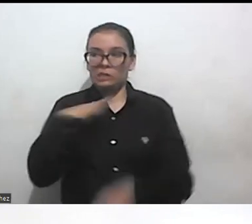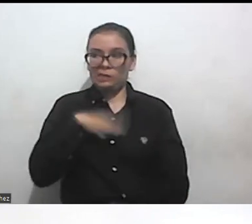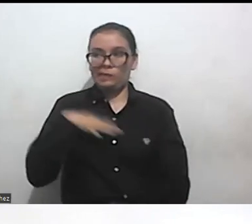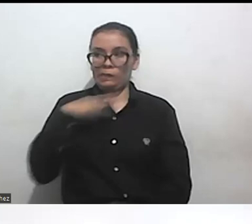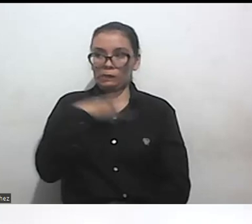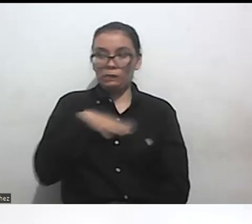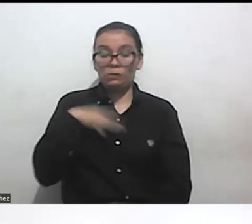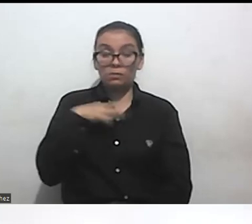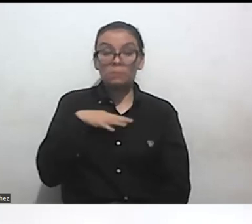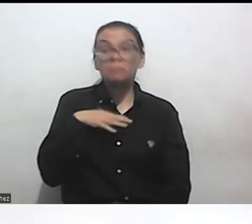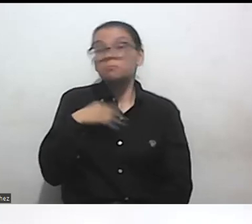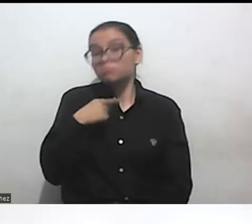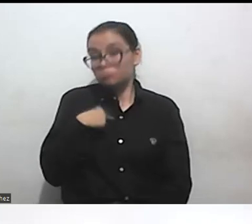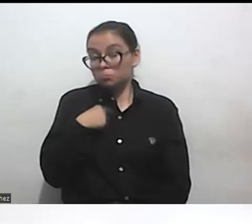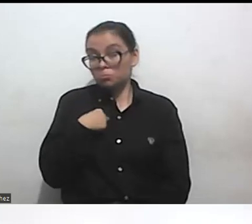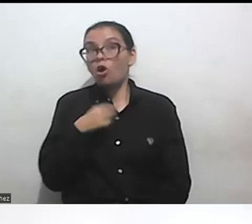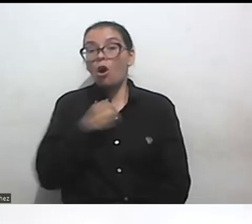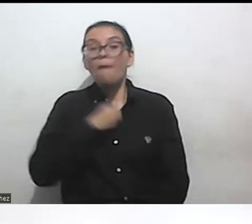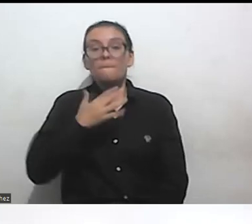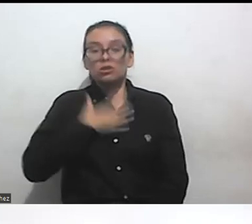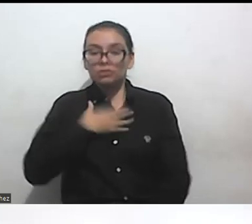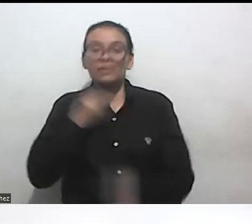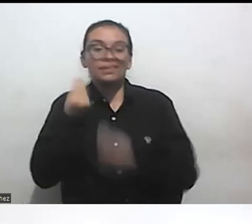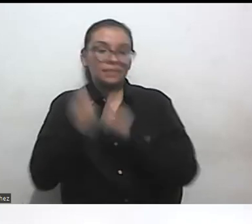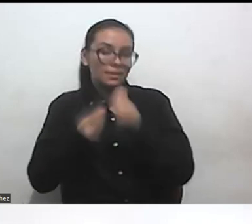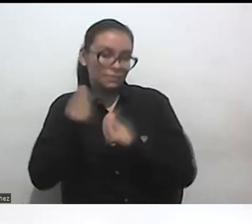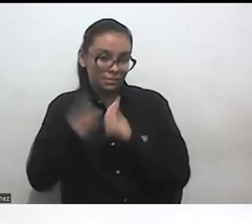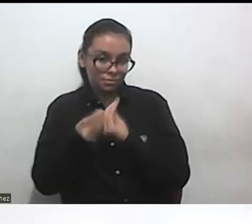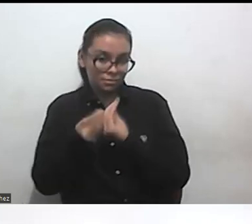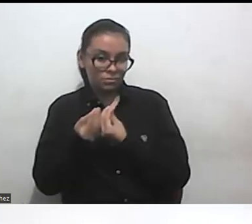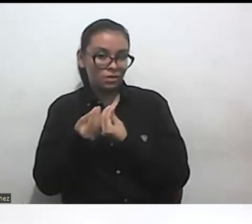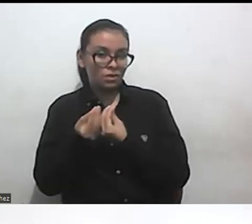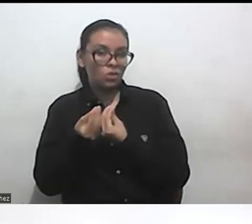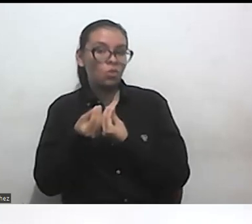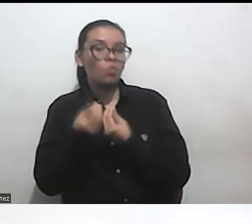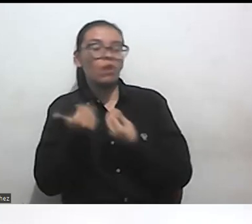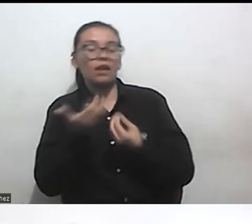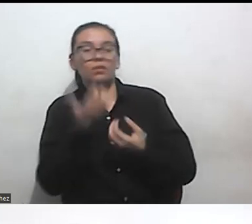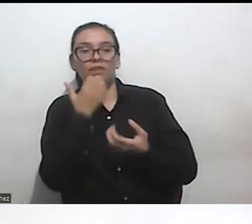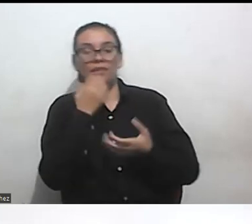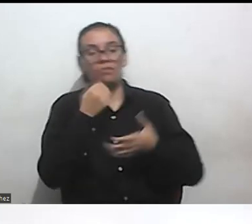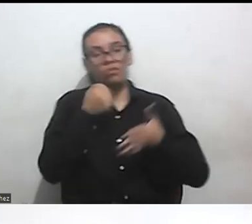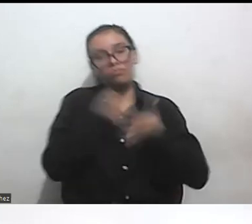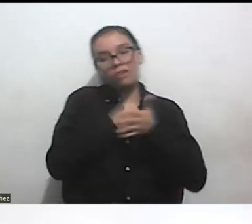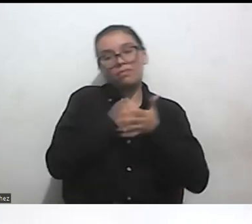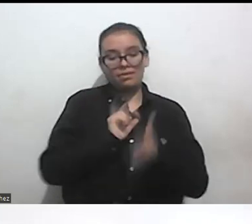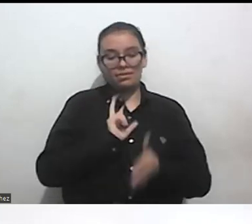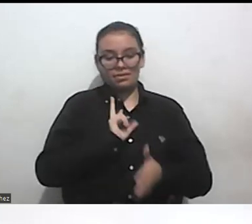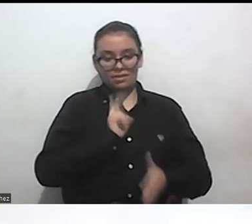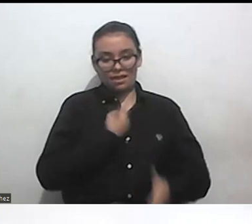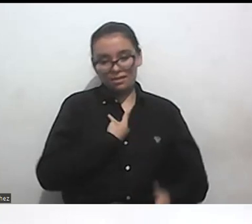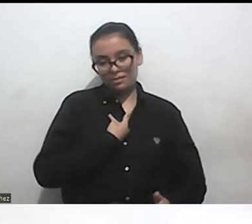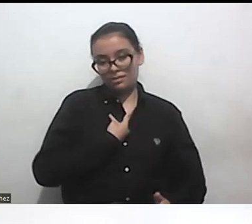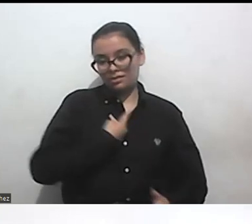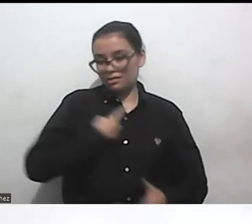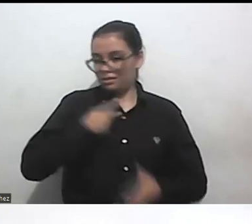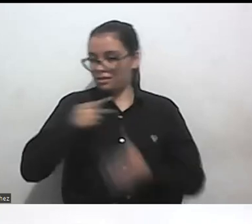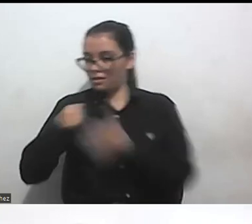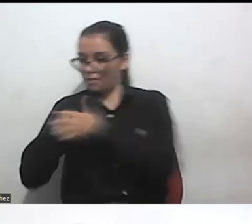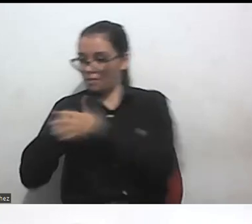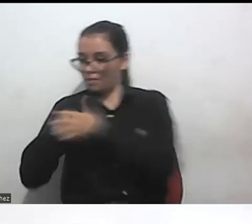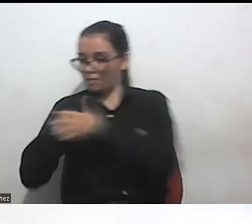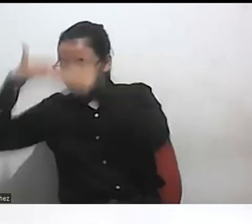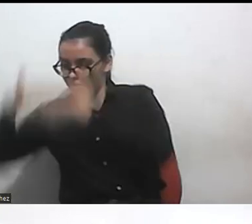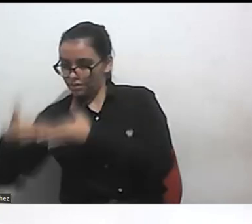hacerlo que por ejemplo entre el movimiento trans y el movimiento de personas con discapacidad con el movimiento de